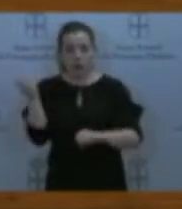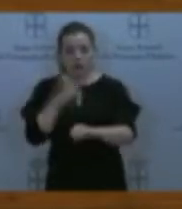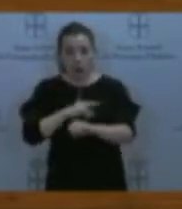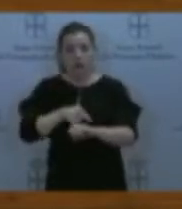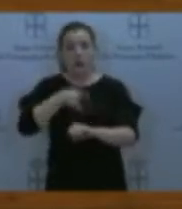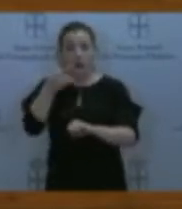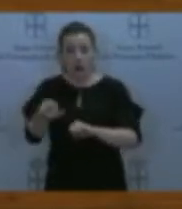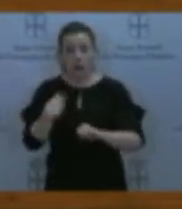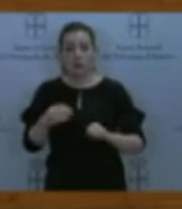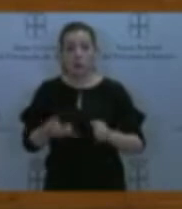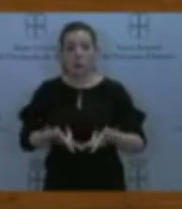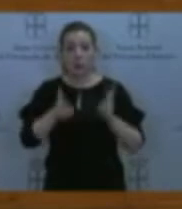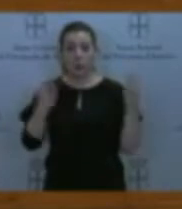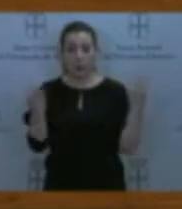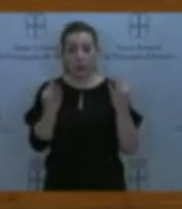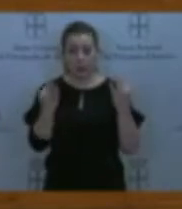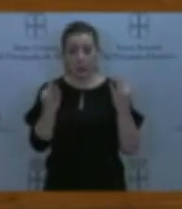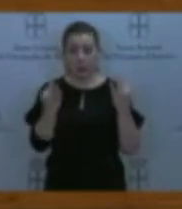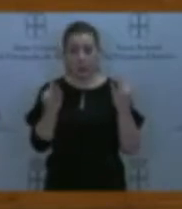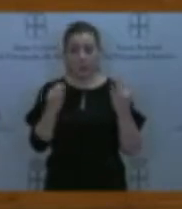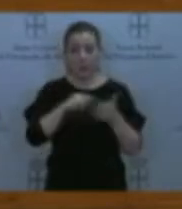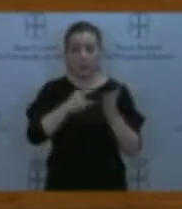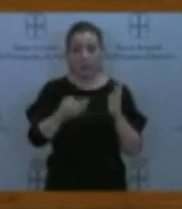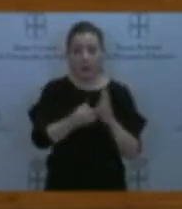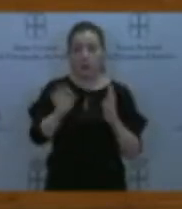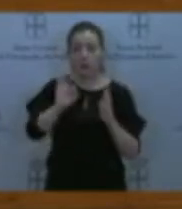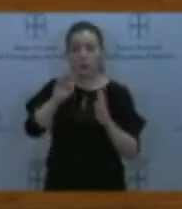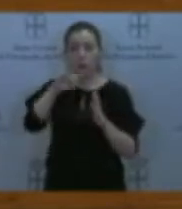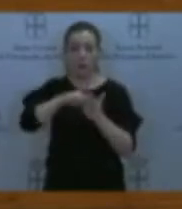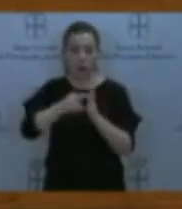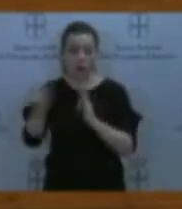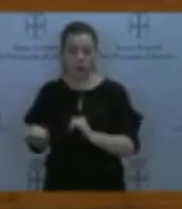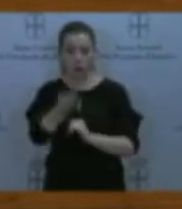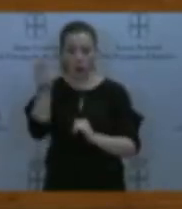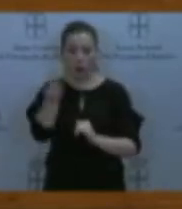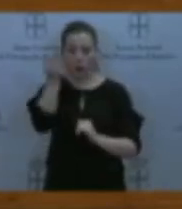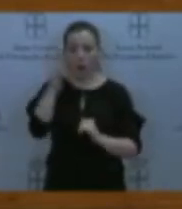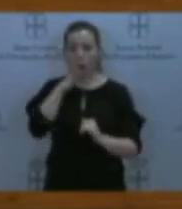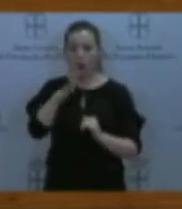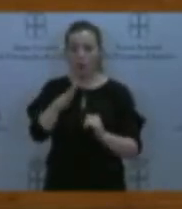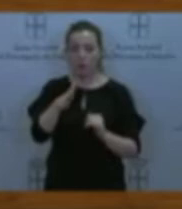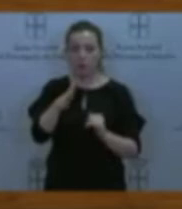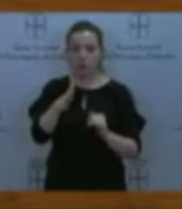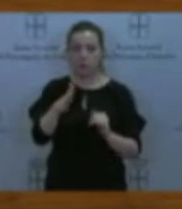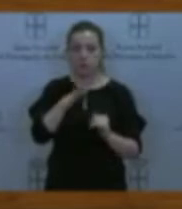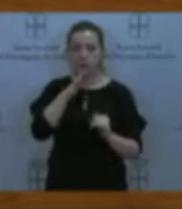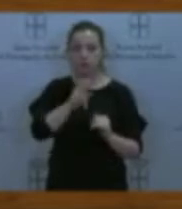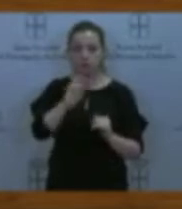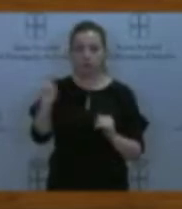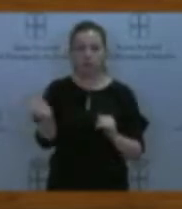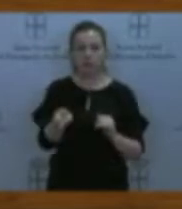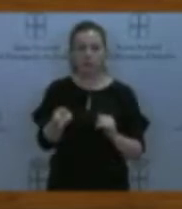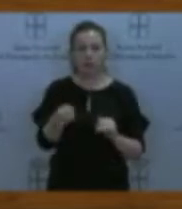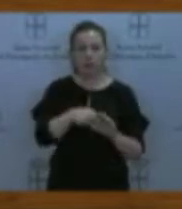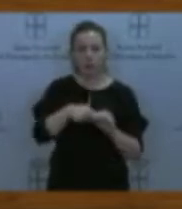como dice el acuerdo y ha citado la implantación de planes o proyectos de mejora de la productividad, la homologación o homogeneización de puestos